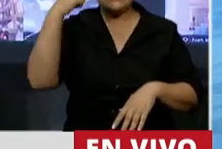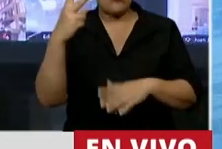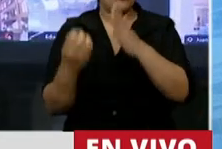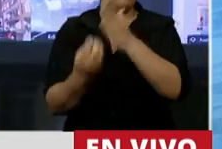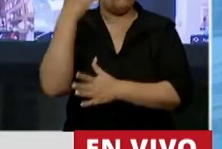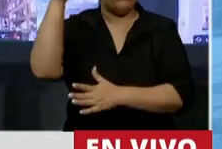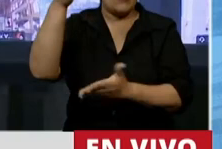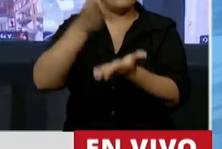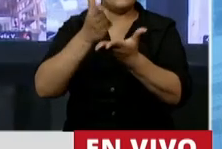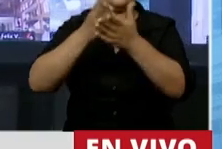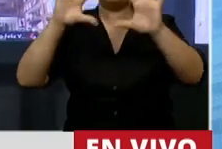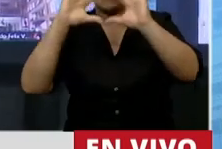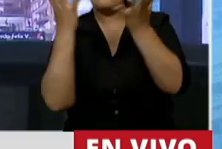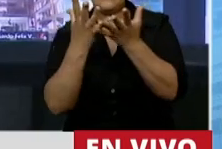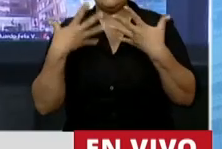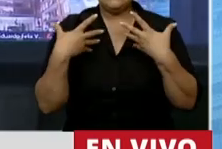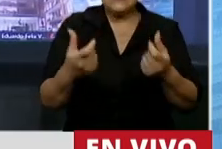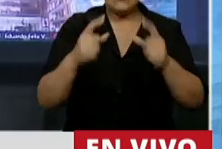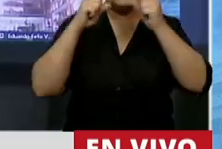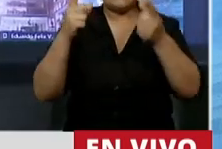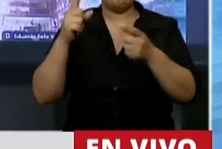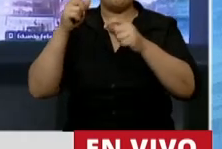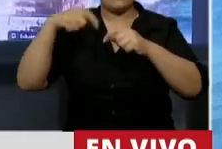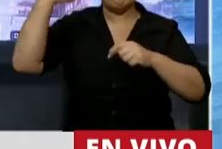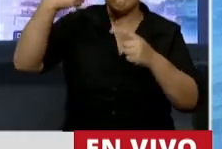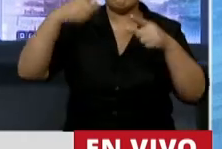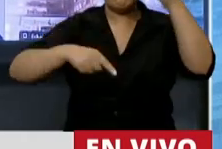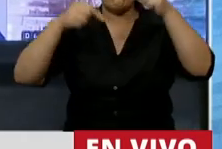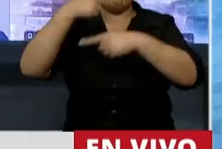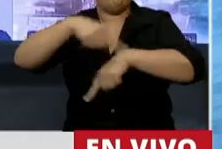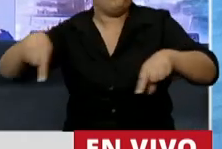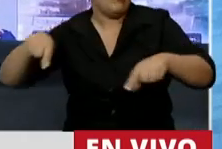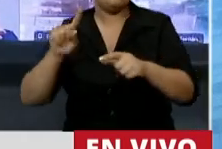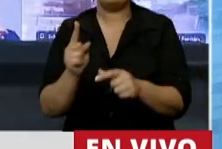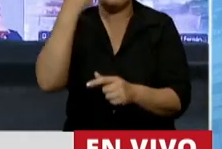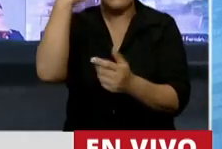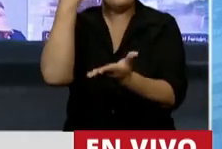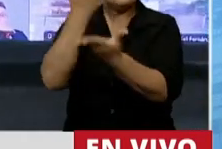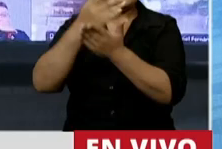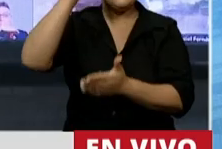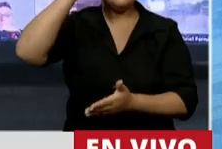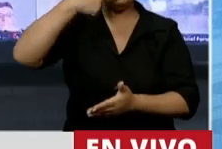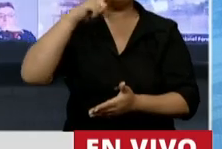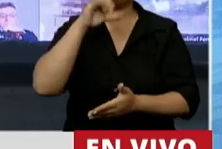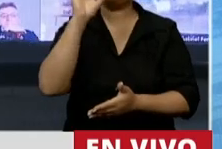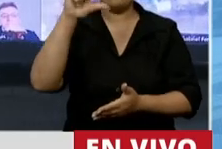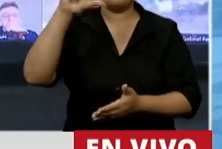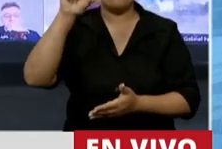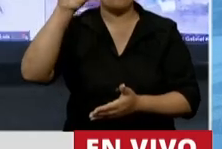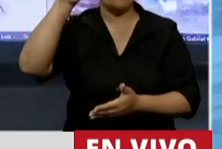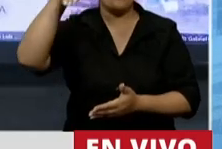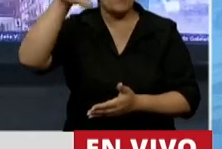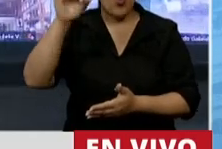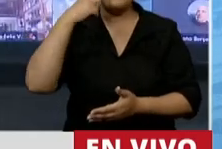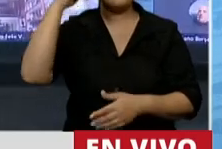El derecho a un ambiente sano y ecológicamente equilibrado fue planteado por primera vez en Estocolmo en 1972.